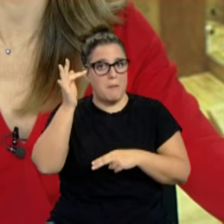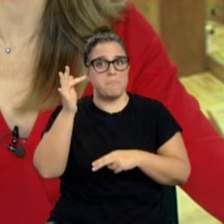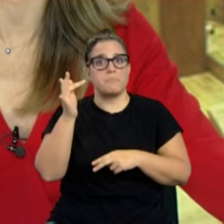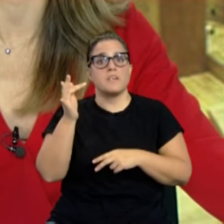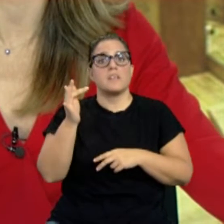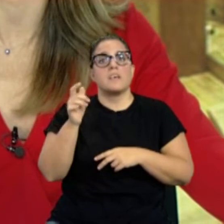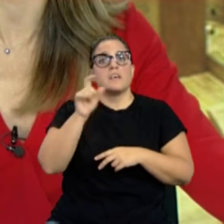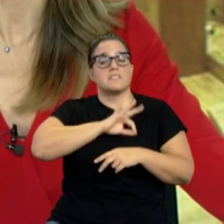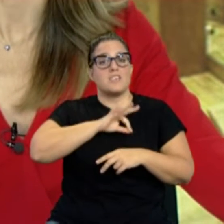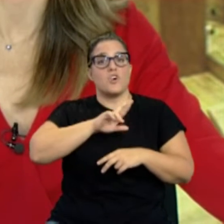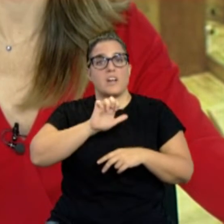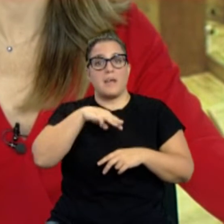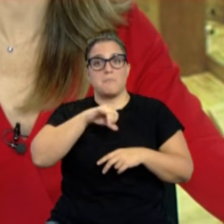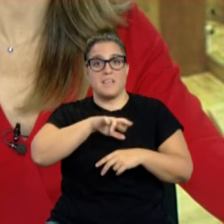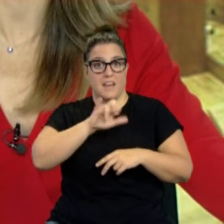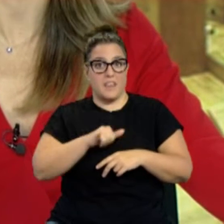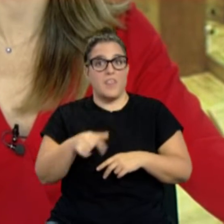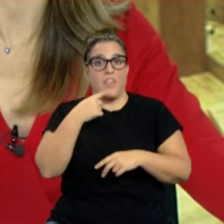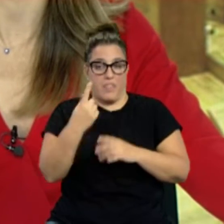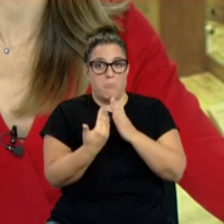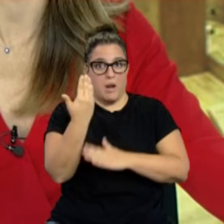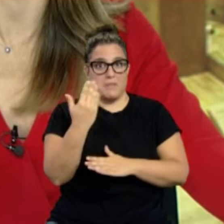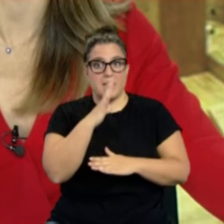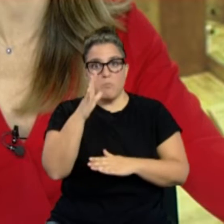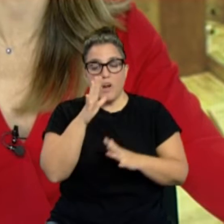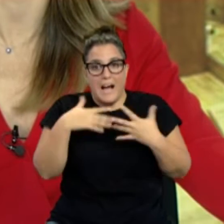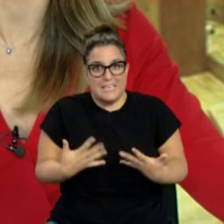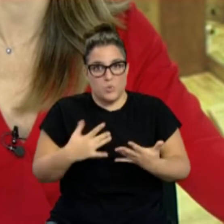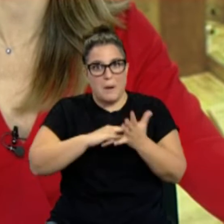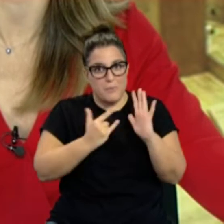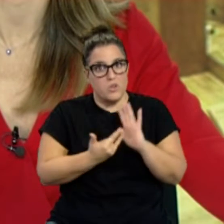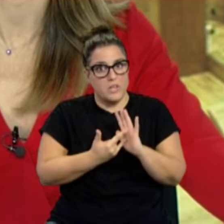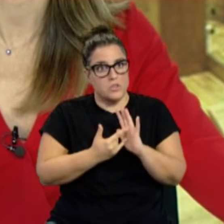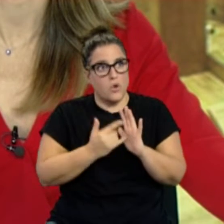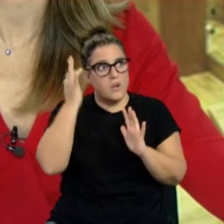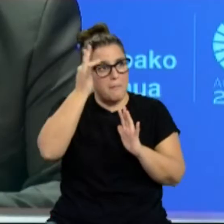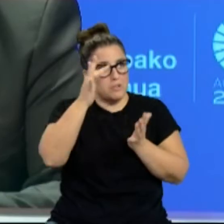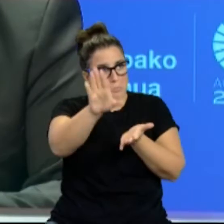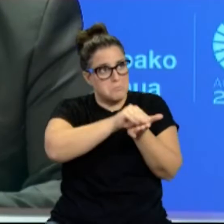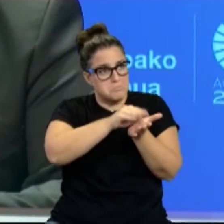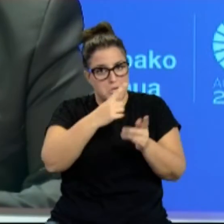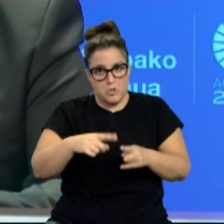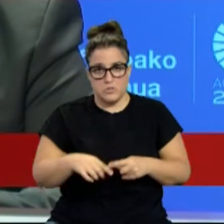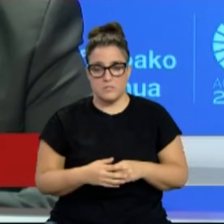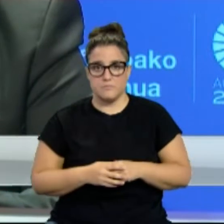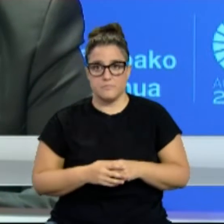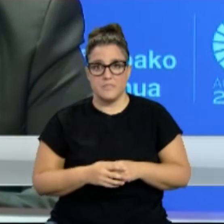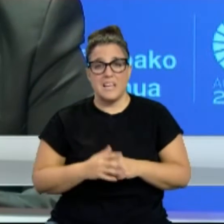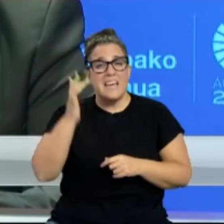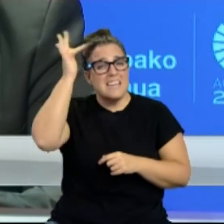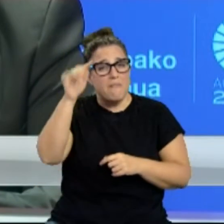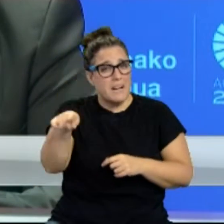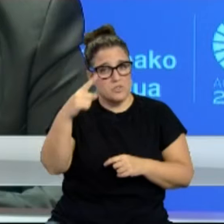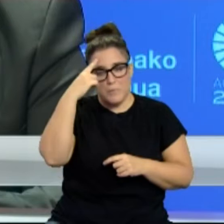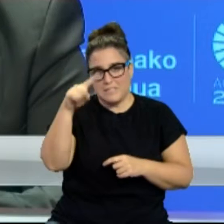Ramírez esta misma mañana afirmando que en el actual proyecto se han recogido aportaciones de esta formación. Sabe perfectamente Navarra Suma